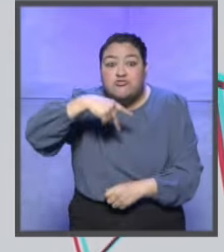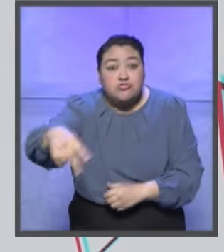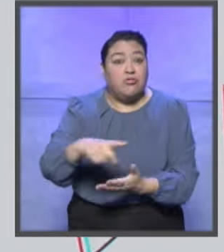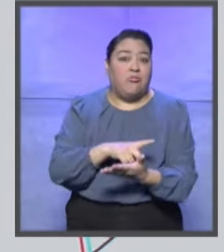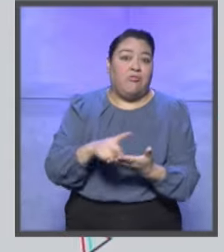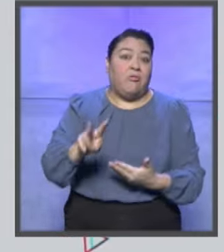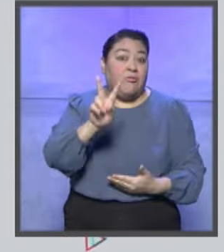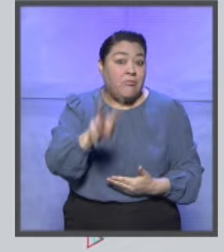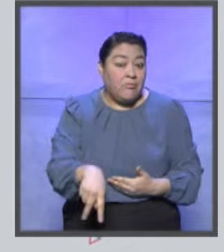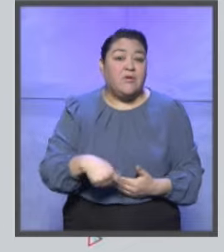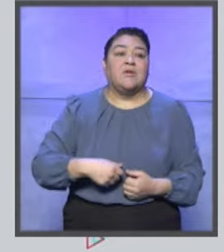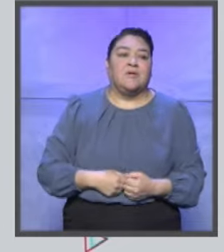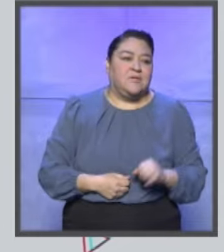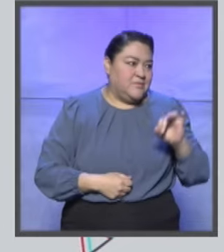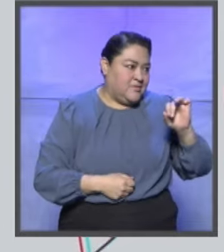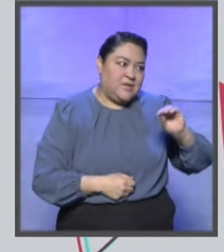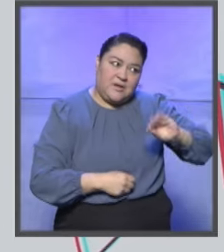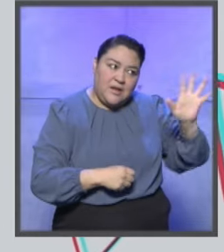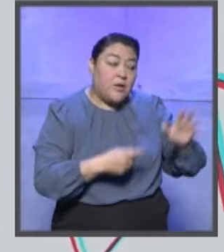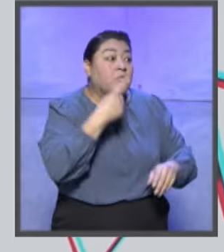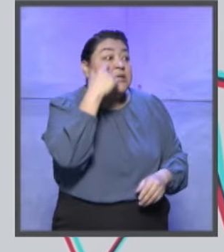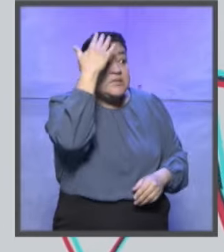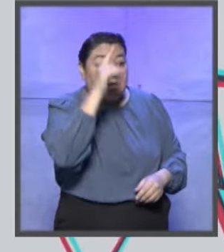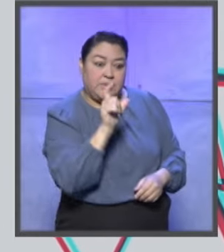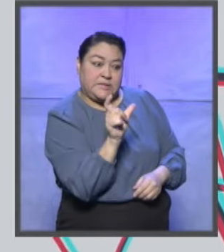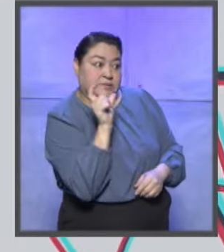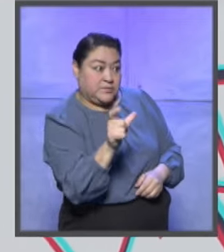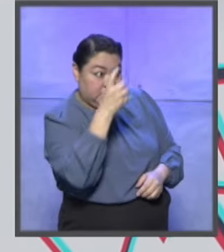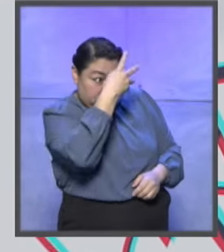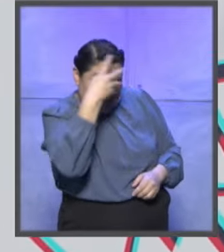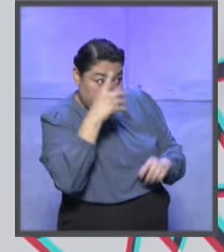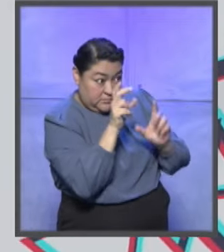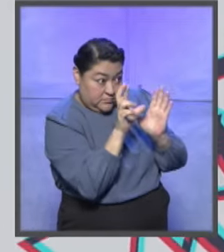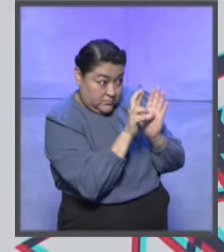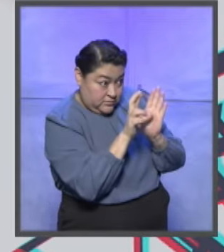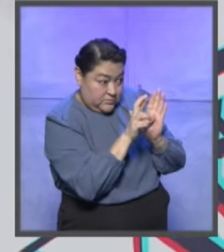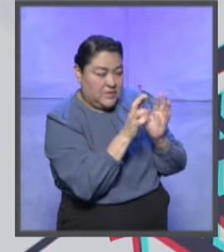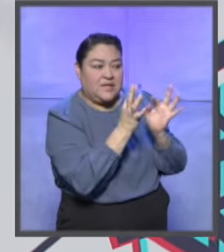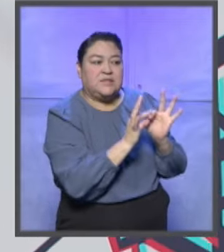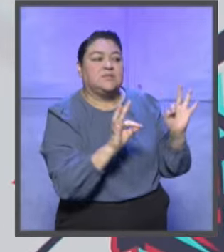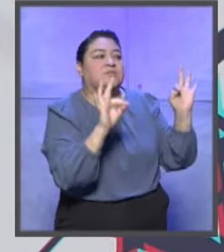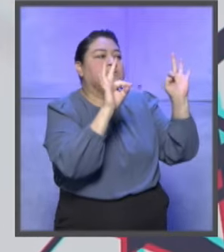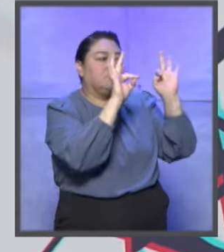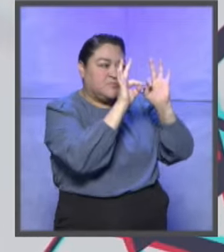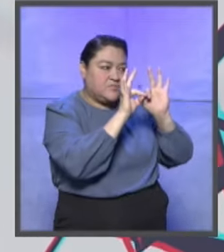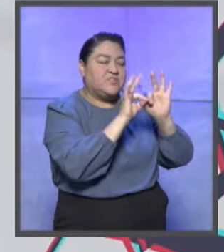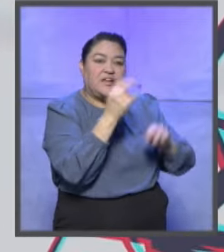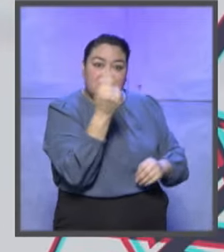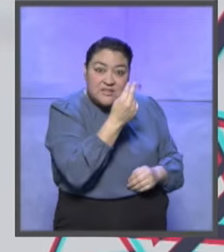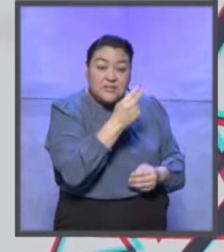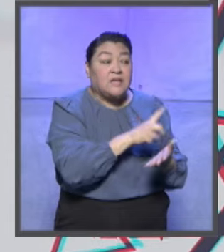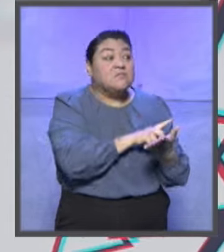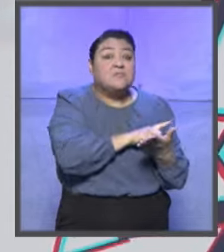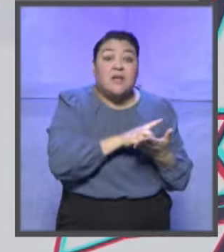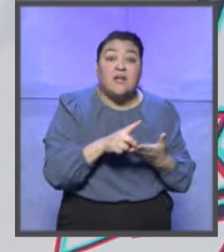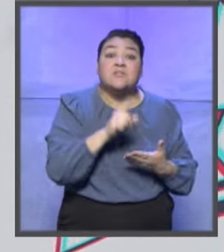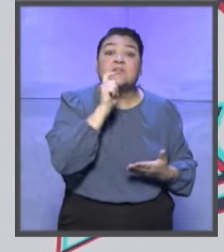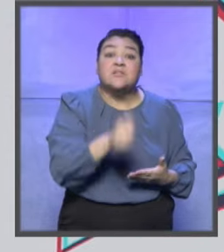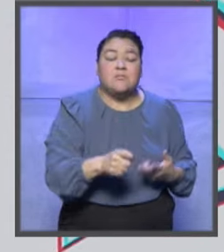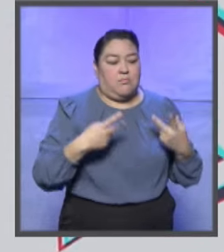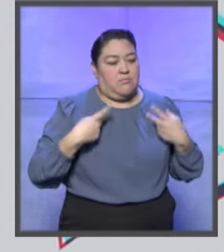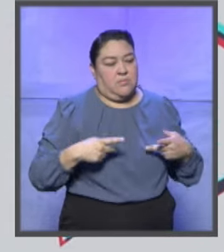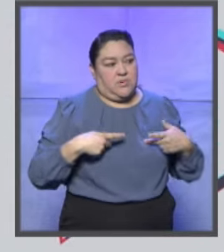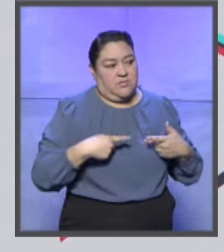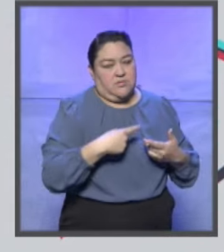suyo por naturaleza, ¿no? Sí, la credencial de lector es un instrumento de identificación único en nuestro país y es un derecho que abre